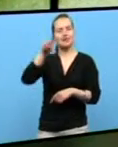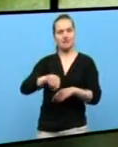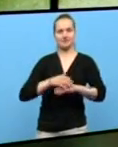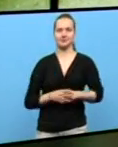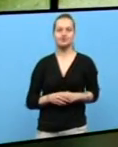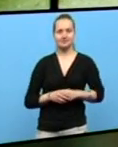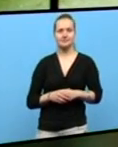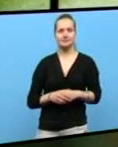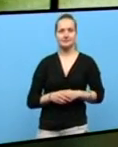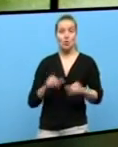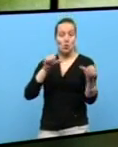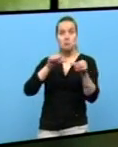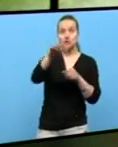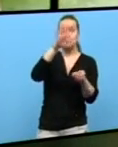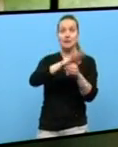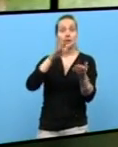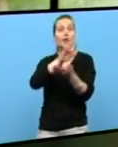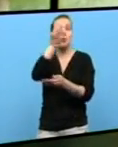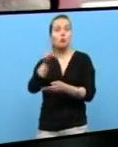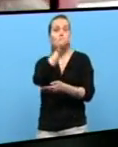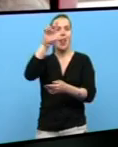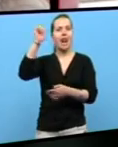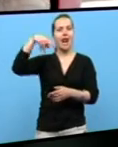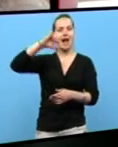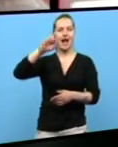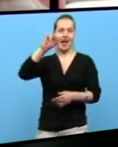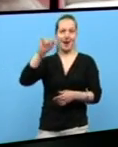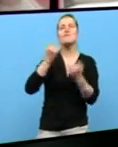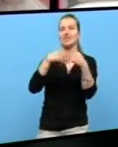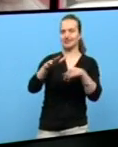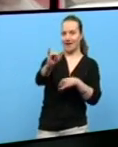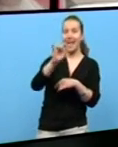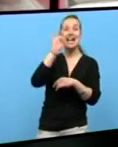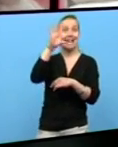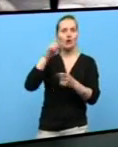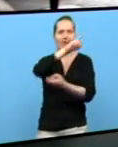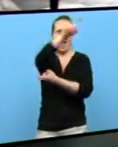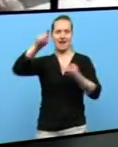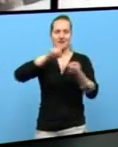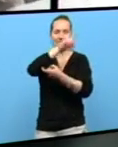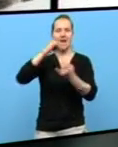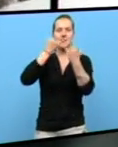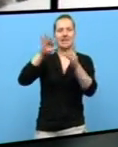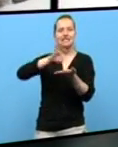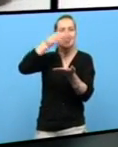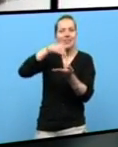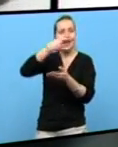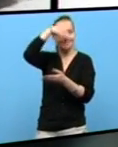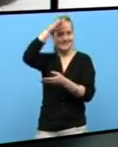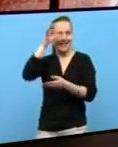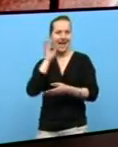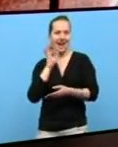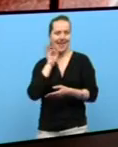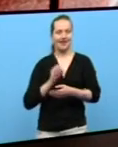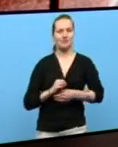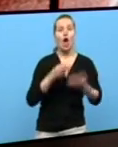E o vendero martes, día 1, Láncara estará de festa Celebrase a 14 edición da Feira da Degustación de Tenreira Galega